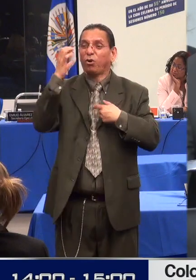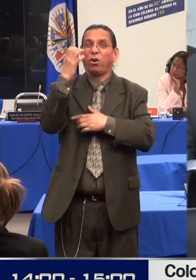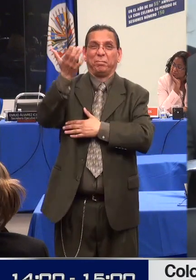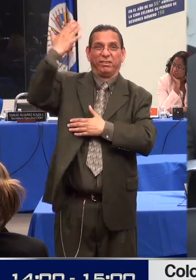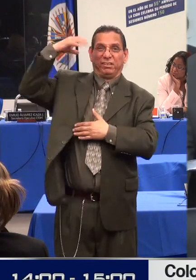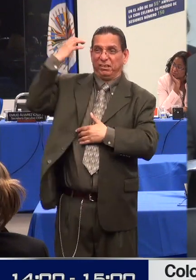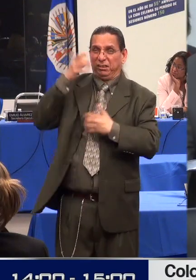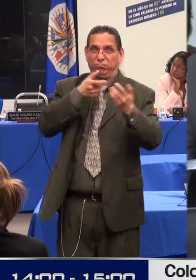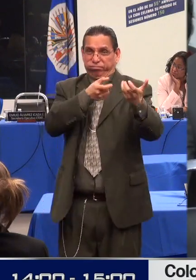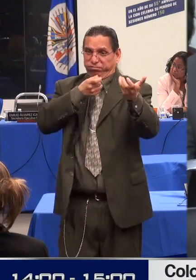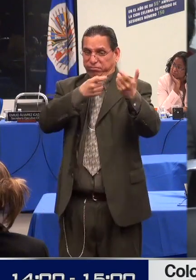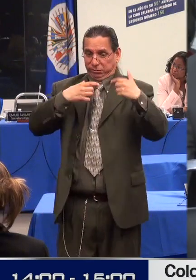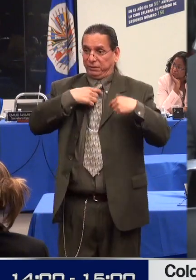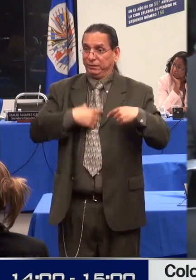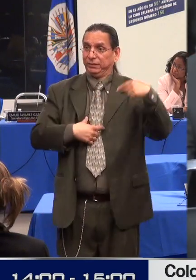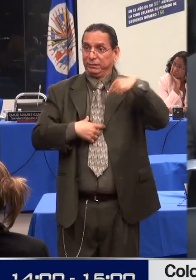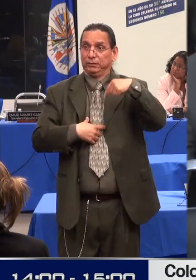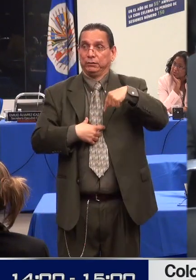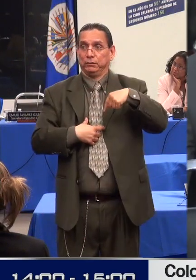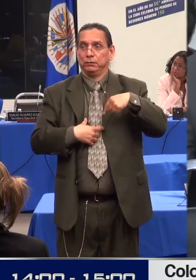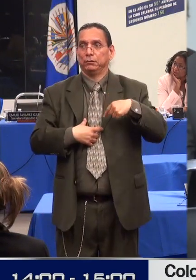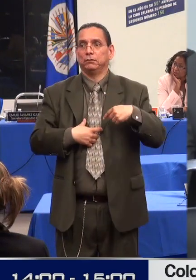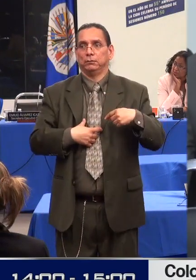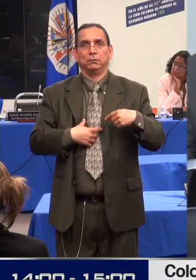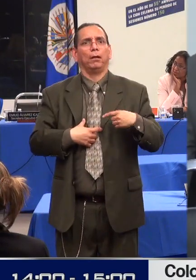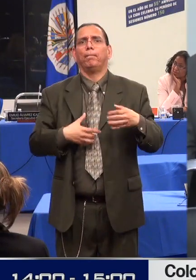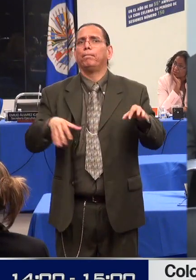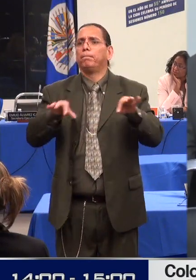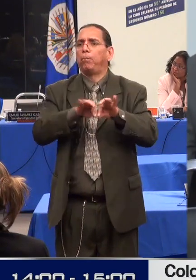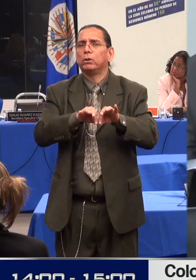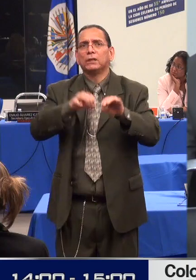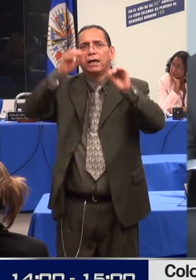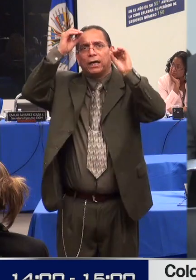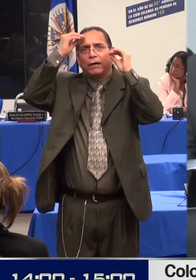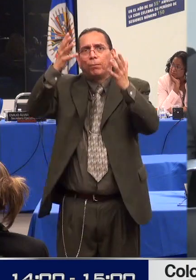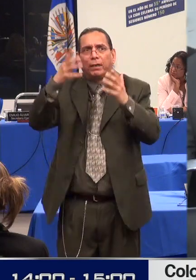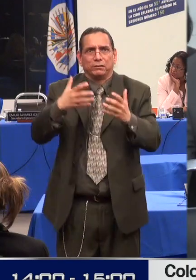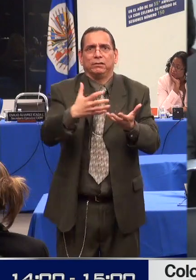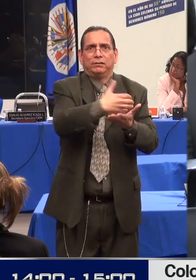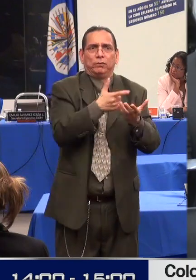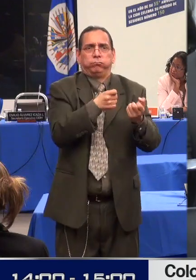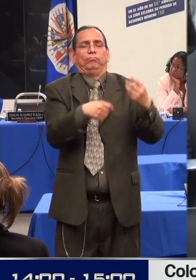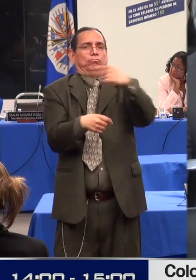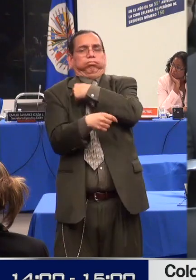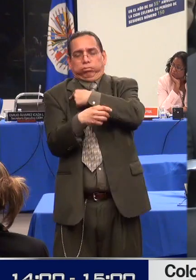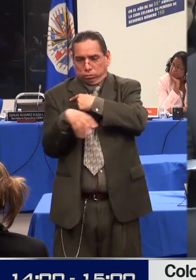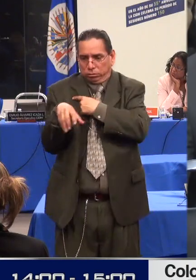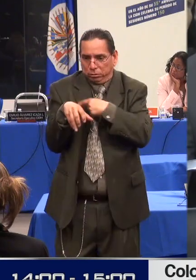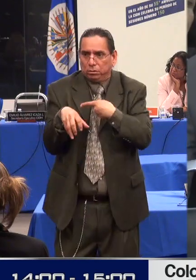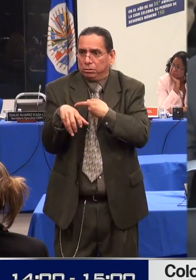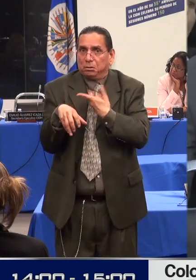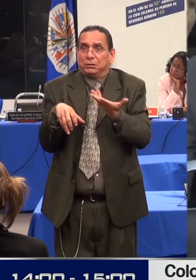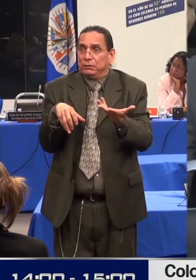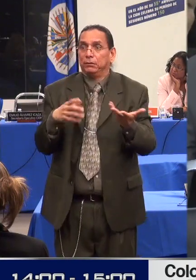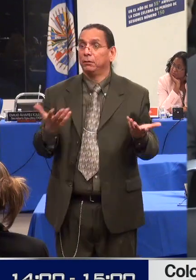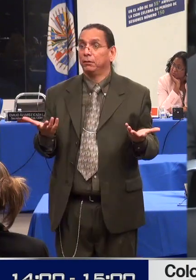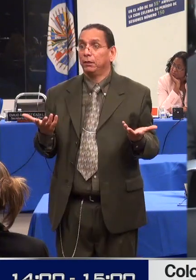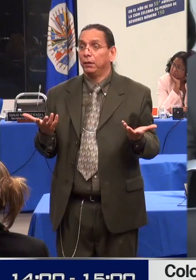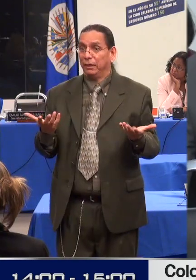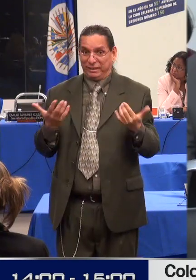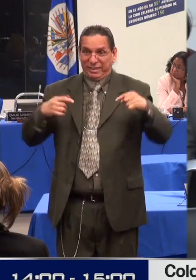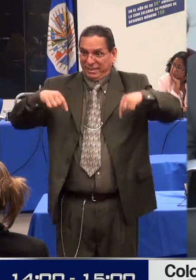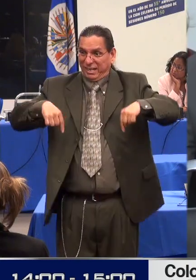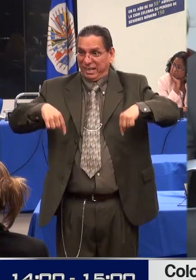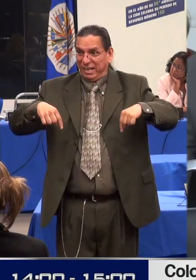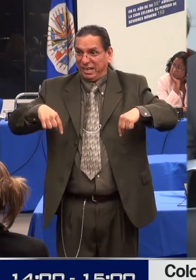Porque consideramos que no tenemos información real sobre la situación de las personas con discapacidad. En ese